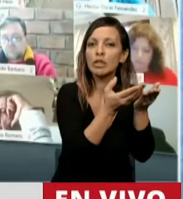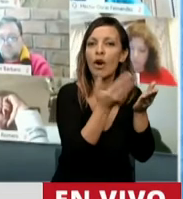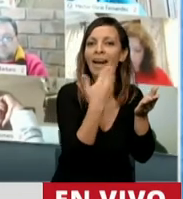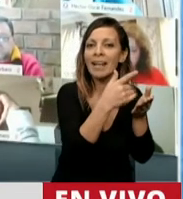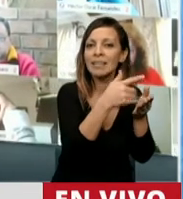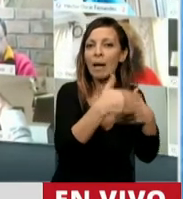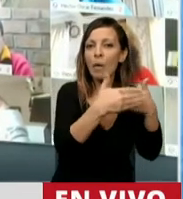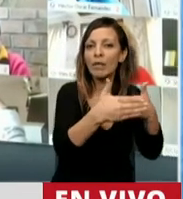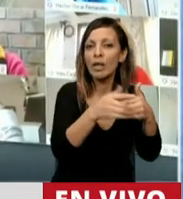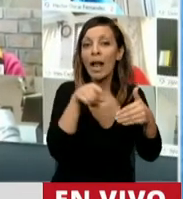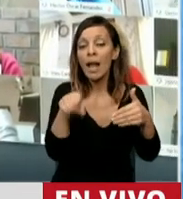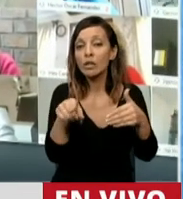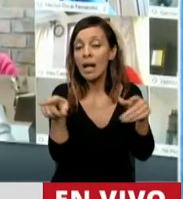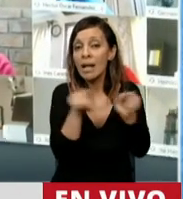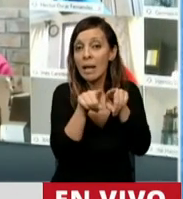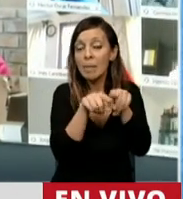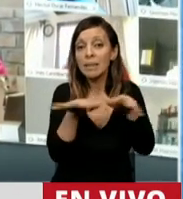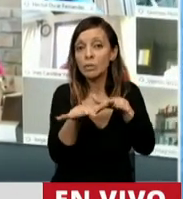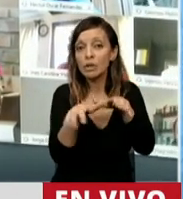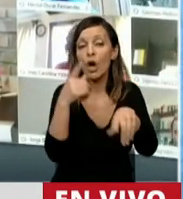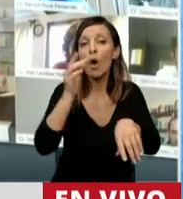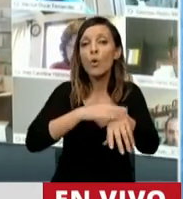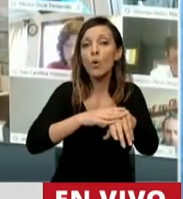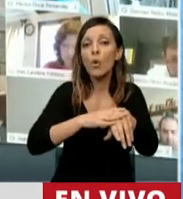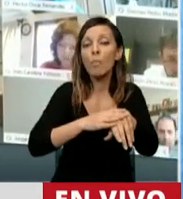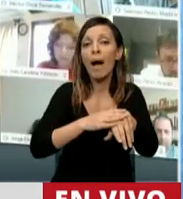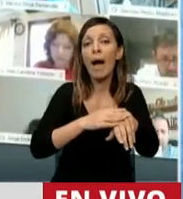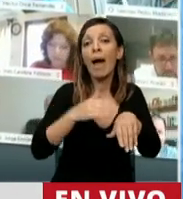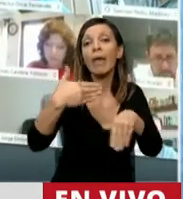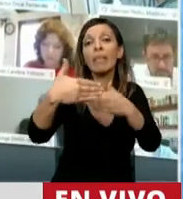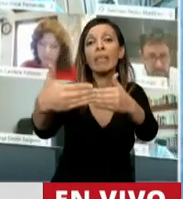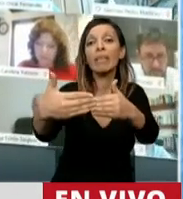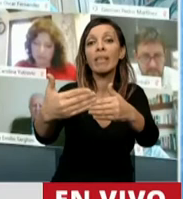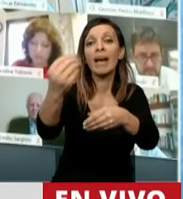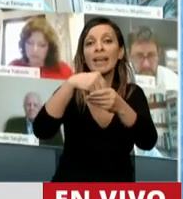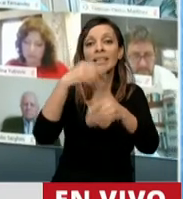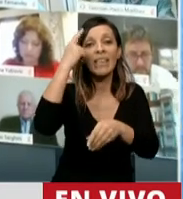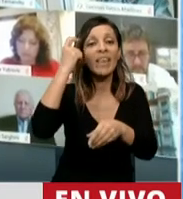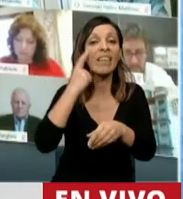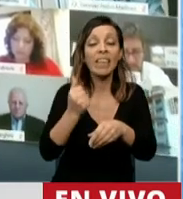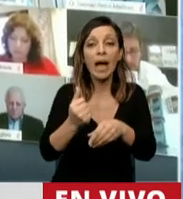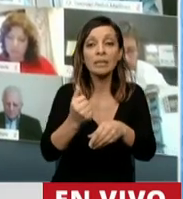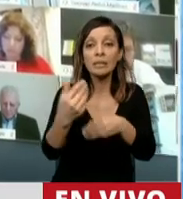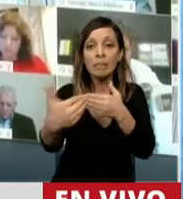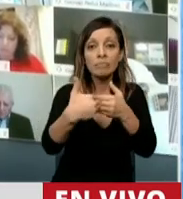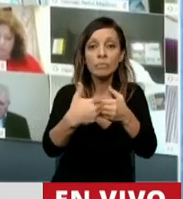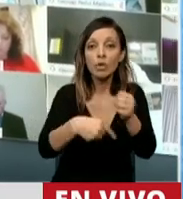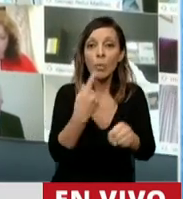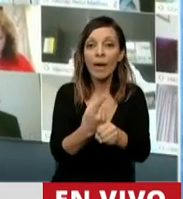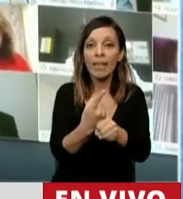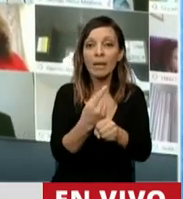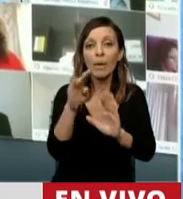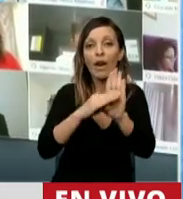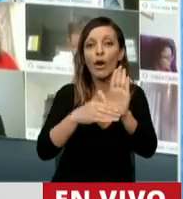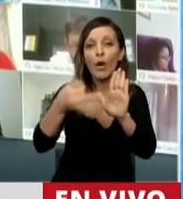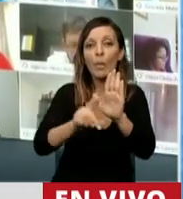en la misma situación, por haber entrado dentro de 10 días, no lo va a poder hacer. O no va a poder ingresar a la